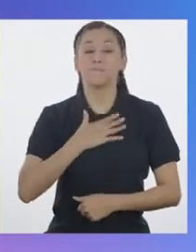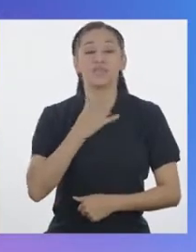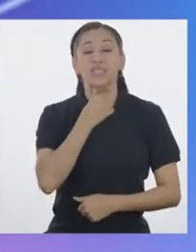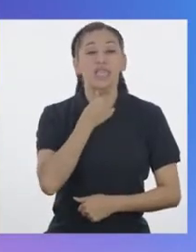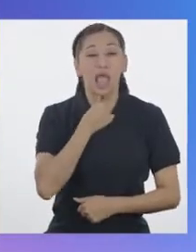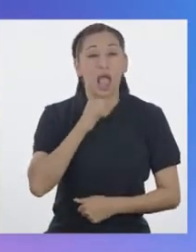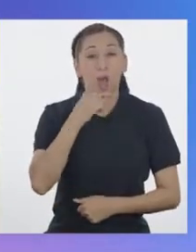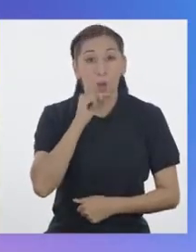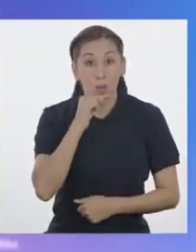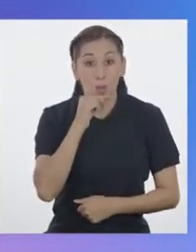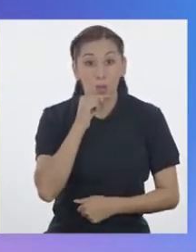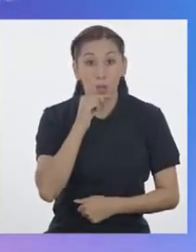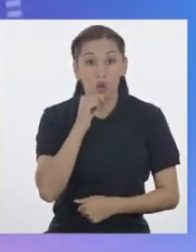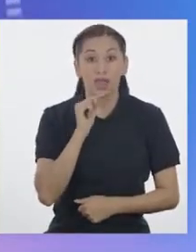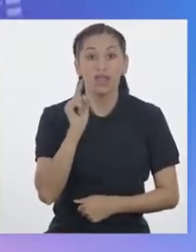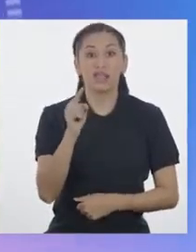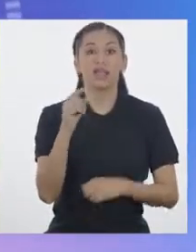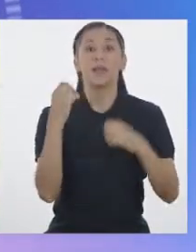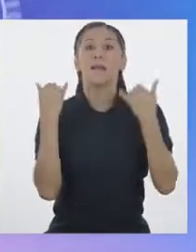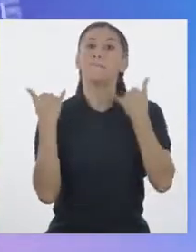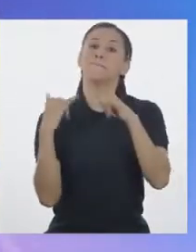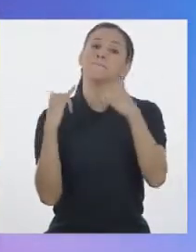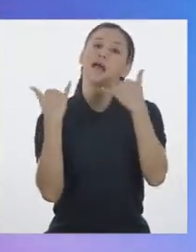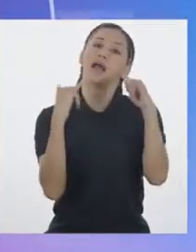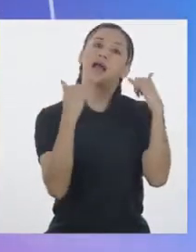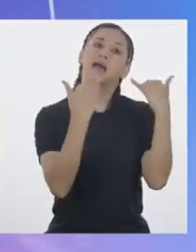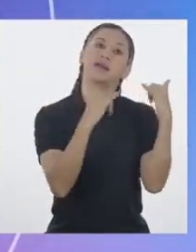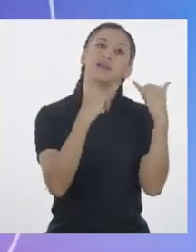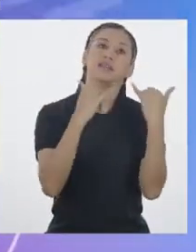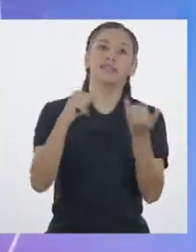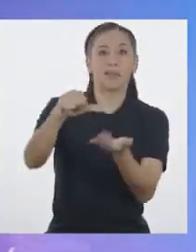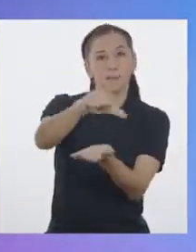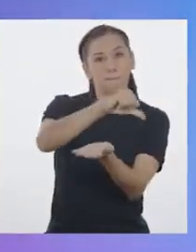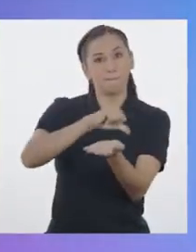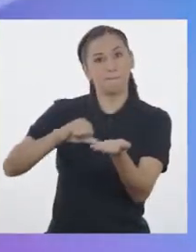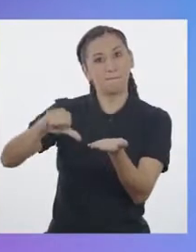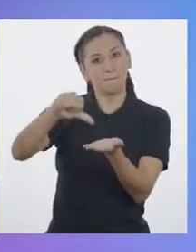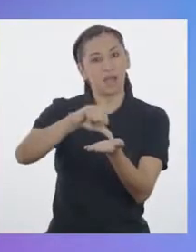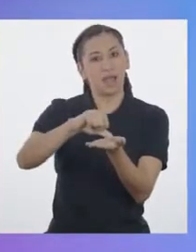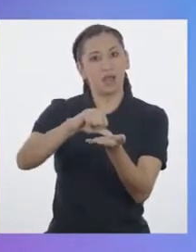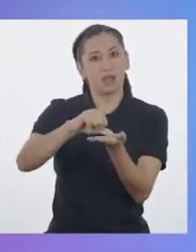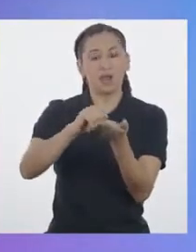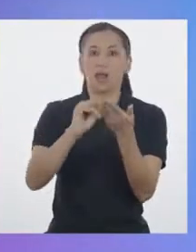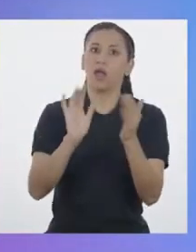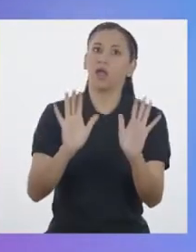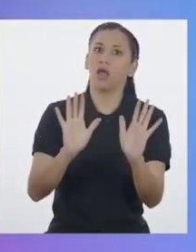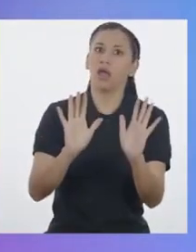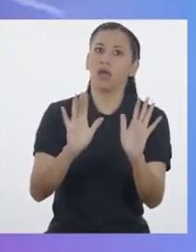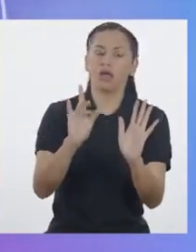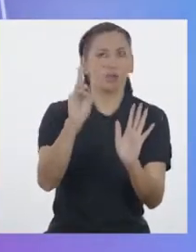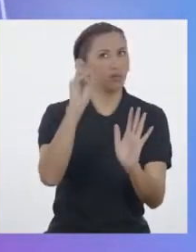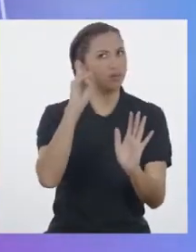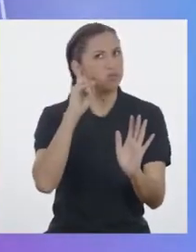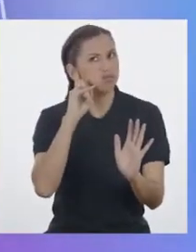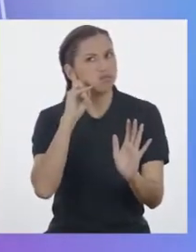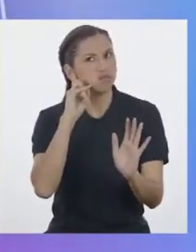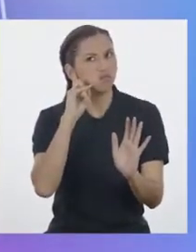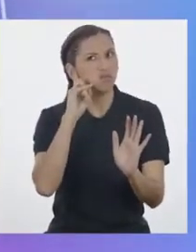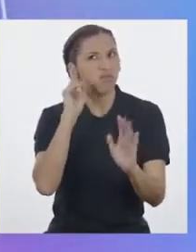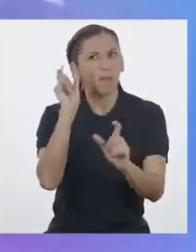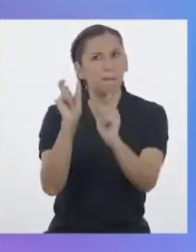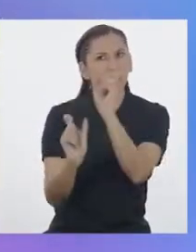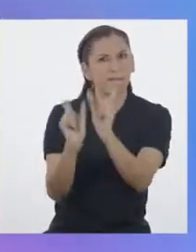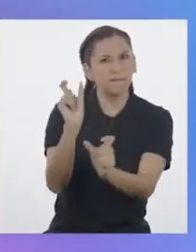paseaba por la plaza de la ciudad cuando escuchó a